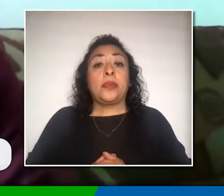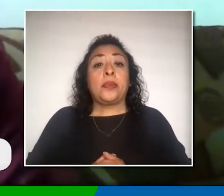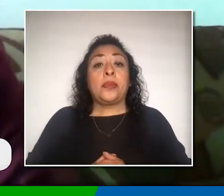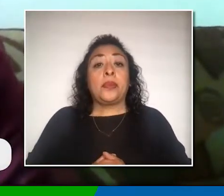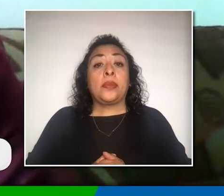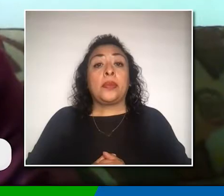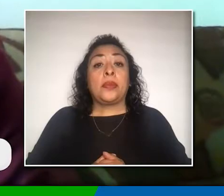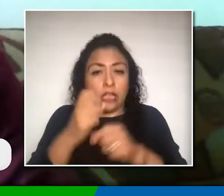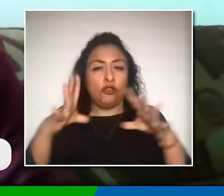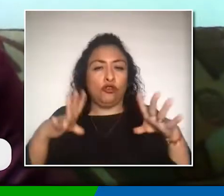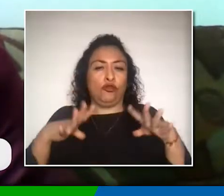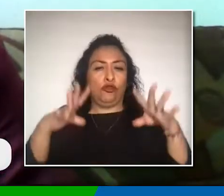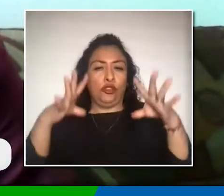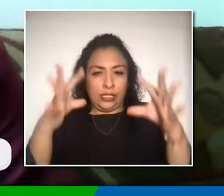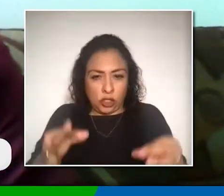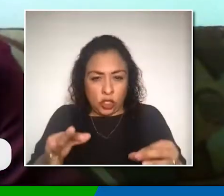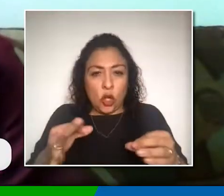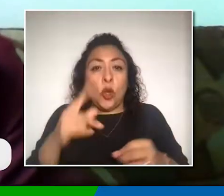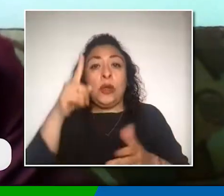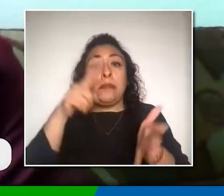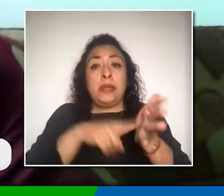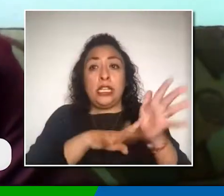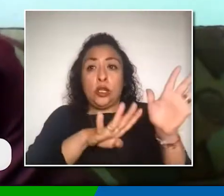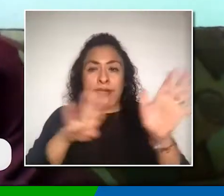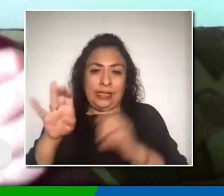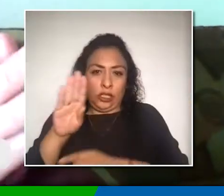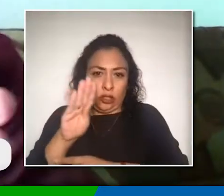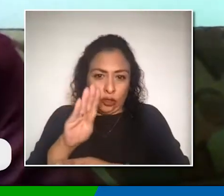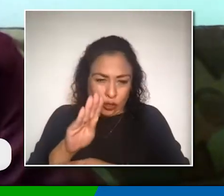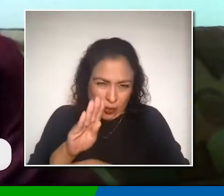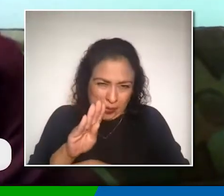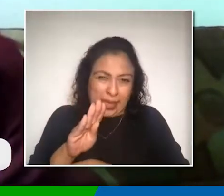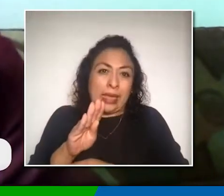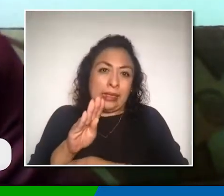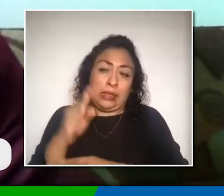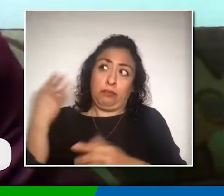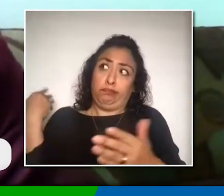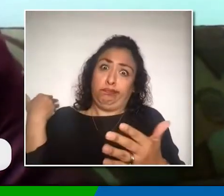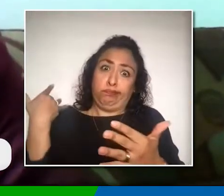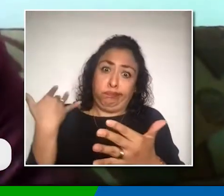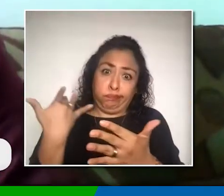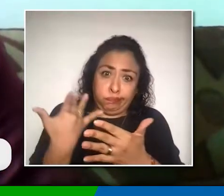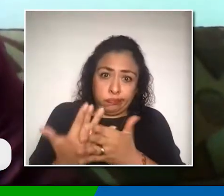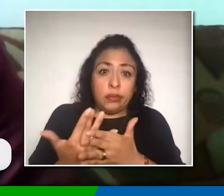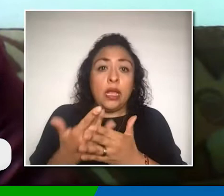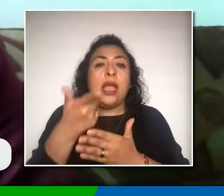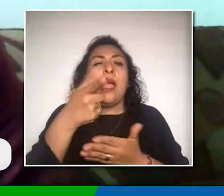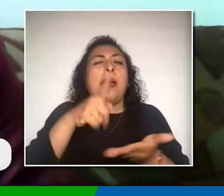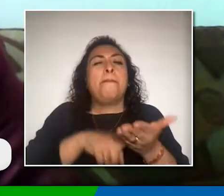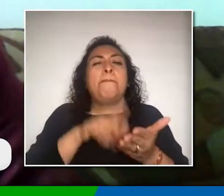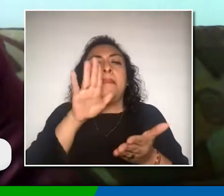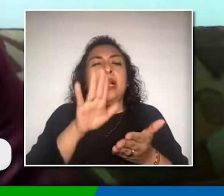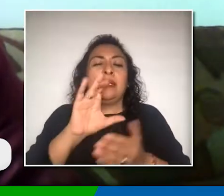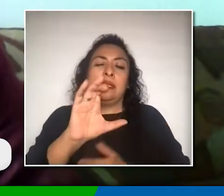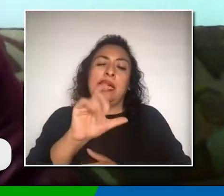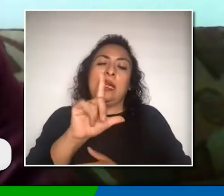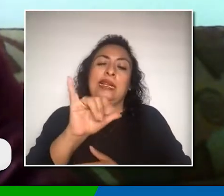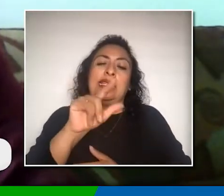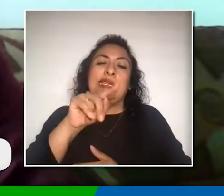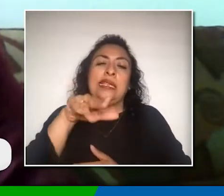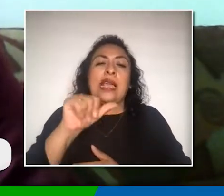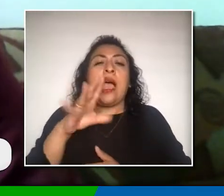haberse fundado, en 1990, todo ese tiempo operó como una clínica en donde se ofrecían terapias